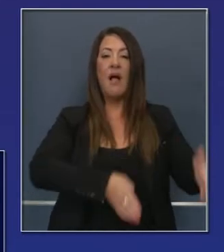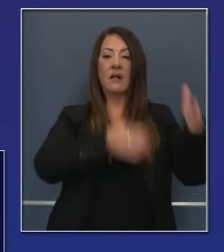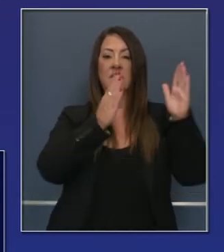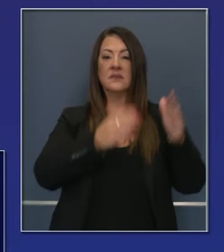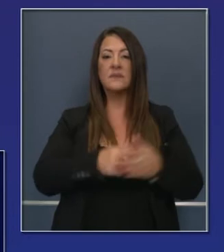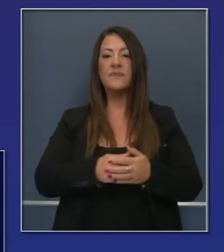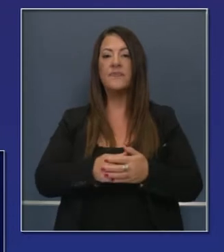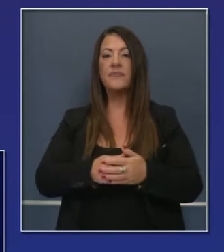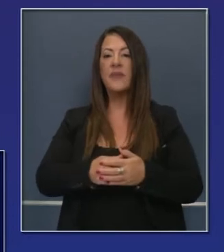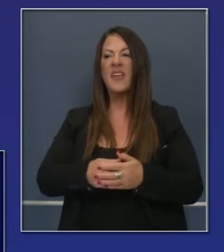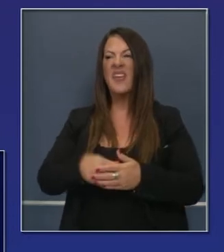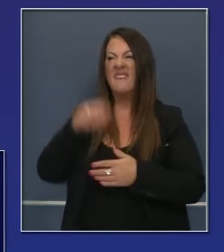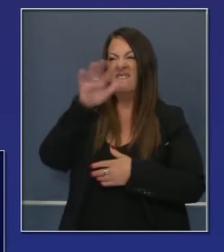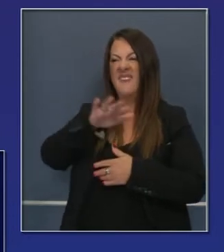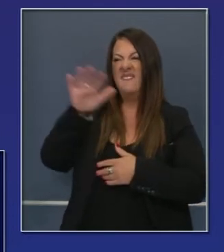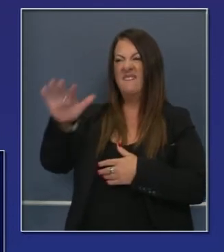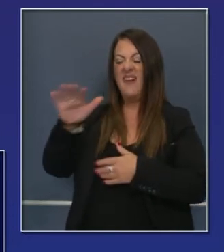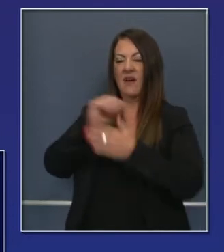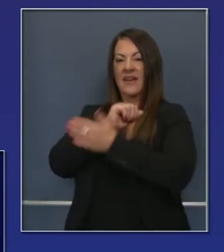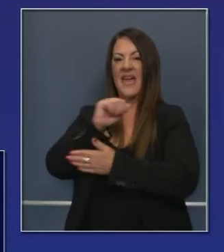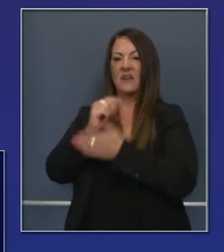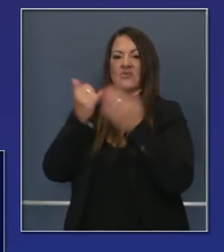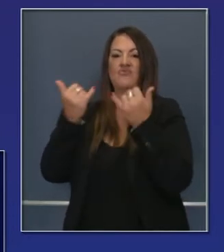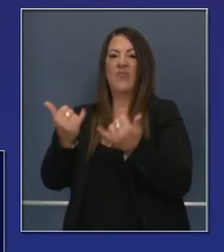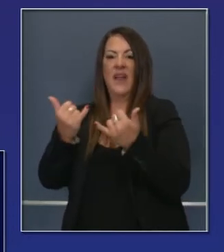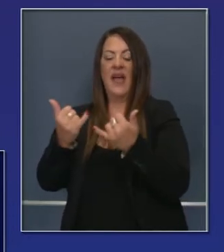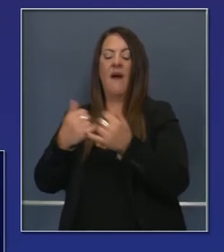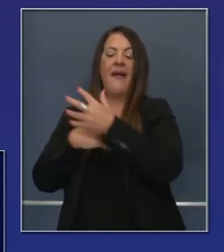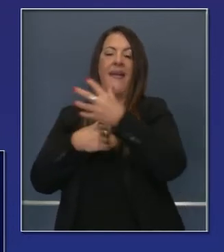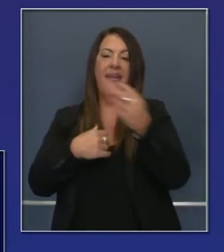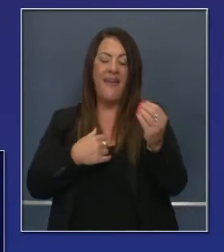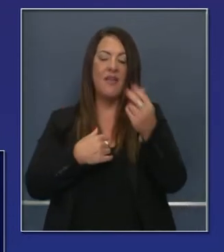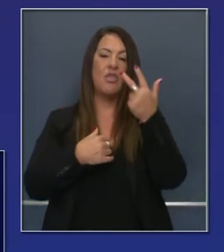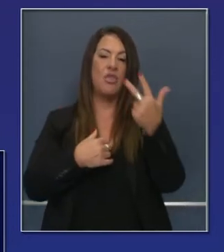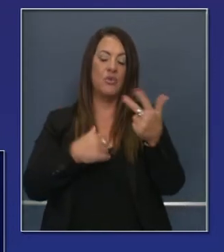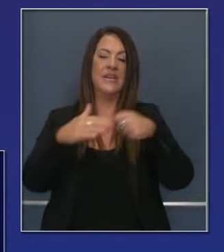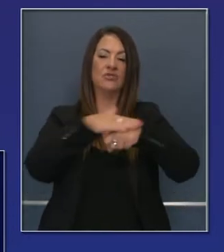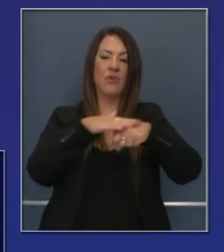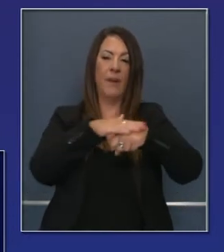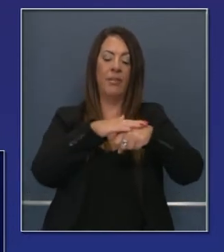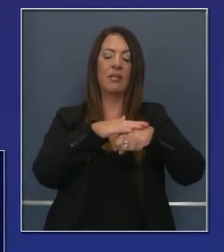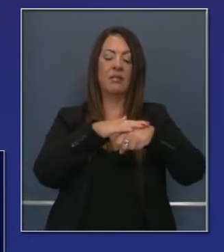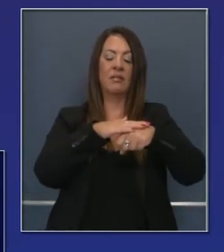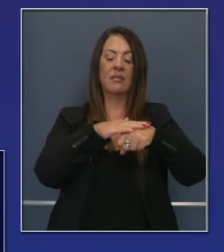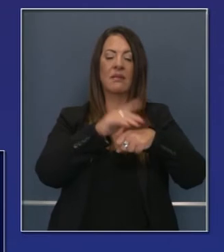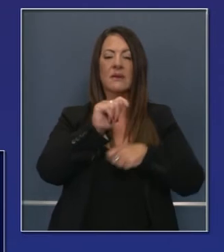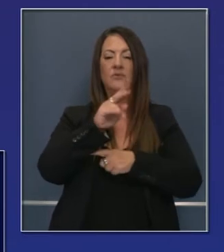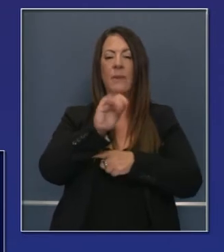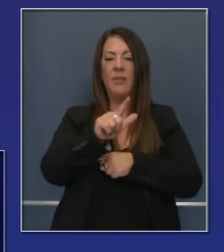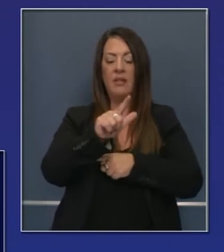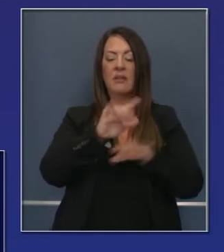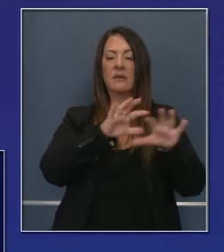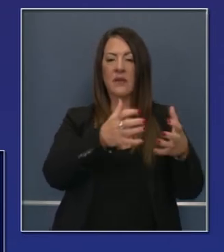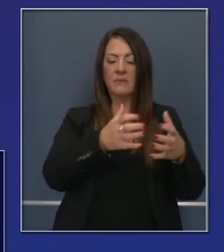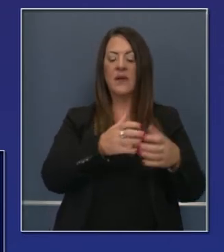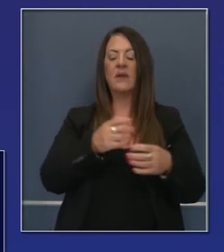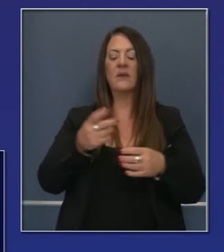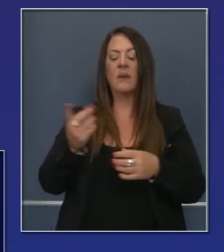55 condados de nuestros 58 condados están recibiendo este servicio, incluyendo tres